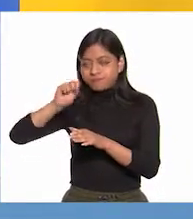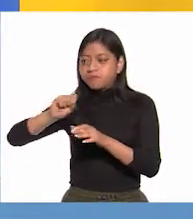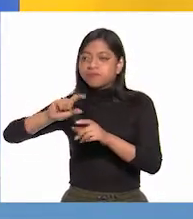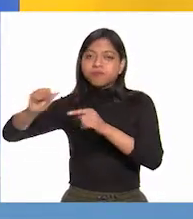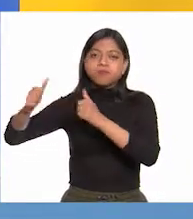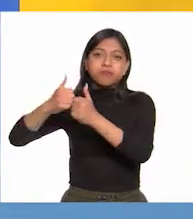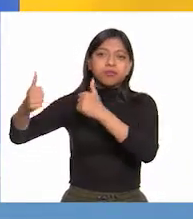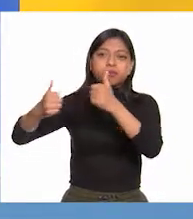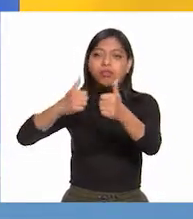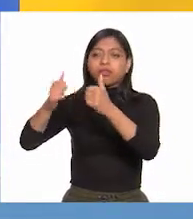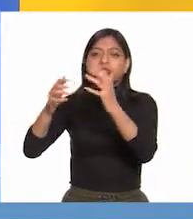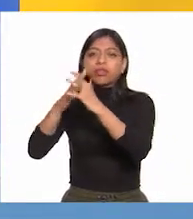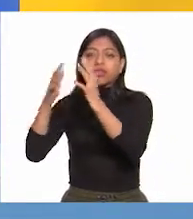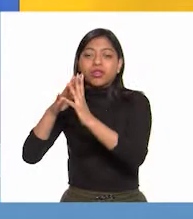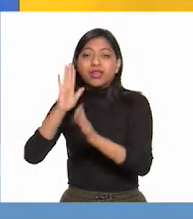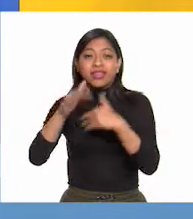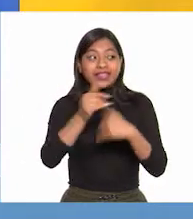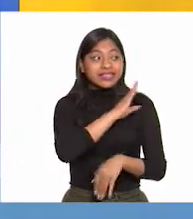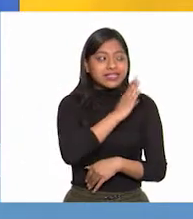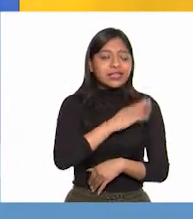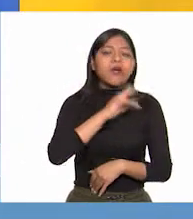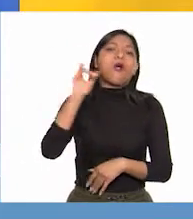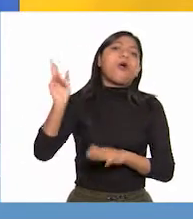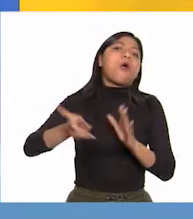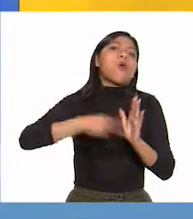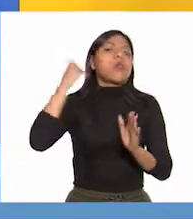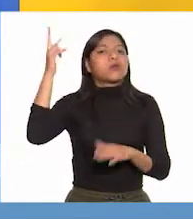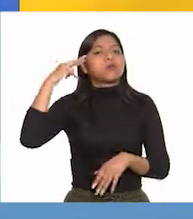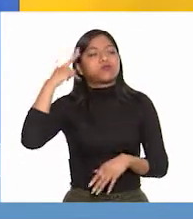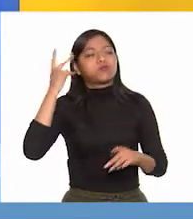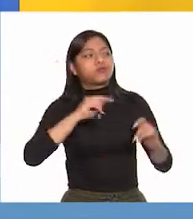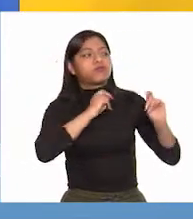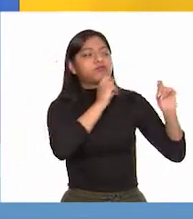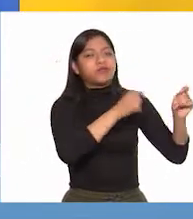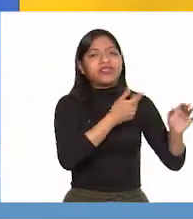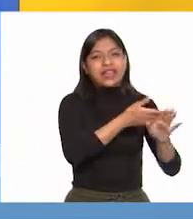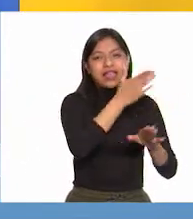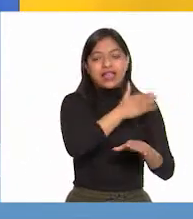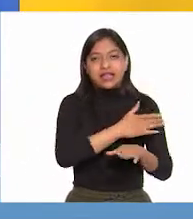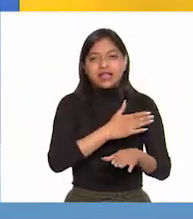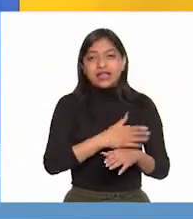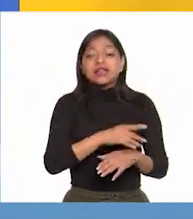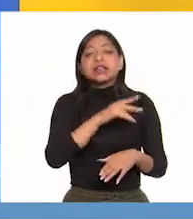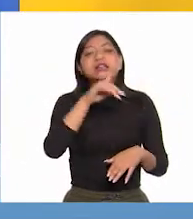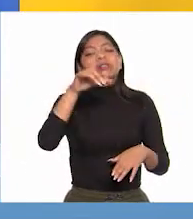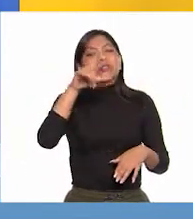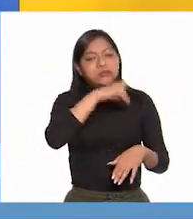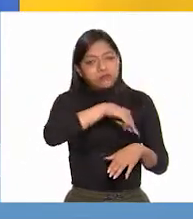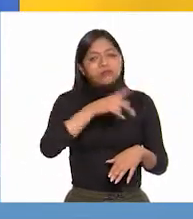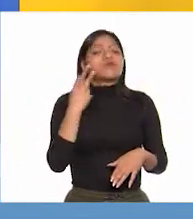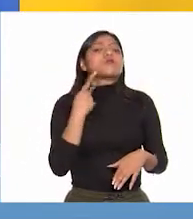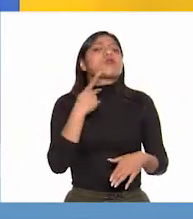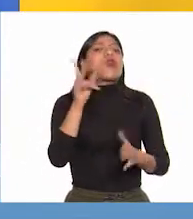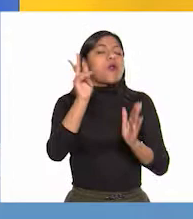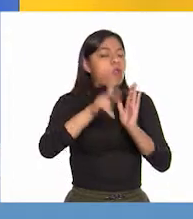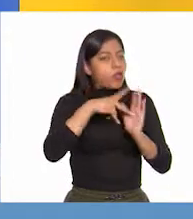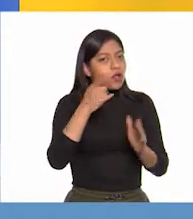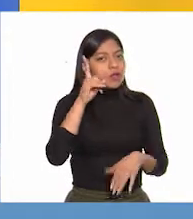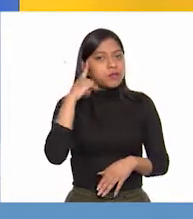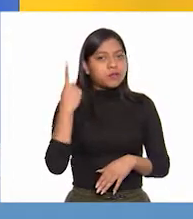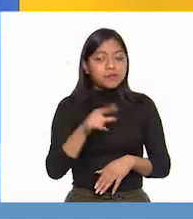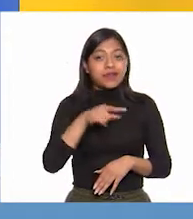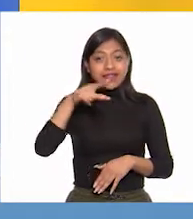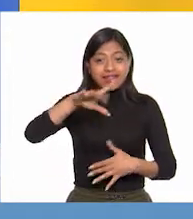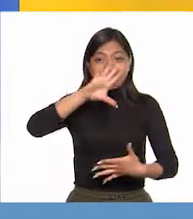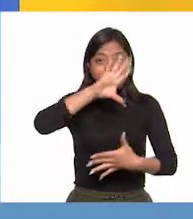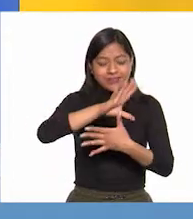el rey regresó al poder tras la derrota de Napoleón Bonaparte y se inició una política de reconquista de las coleones